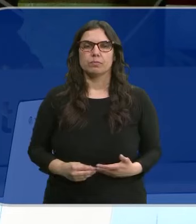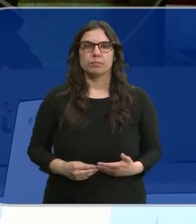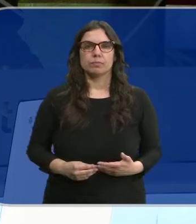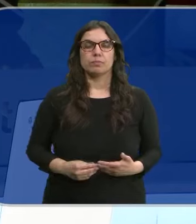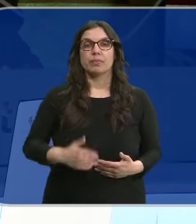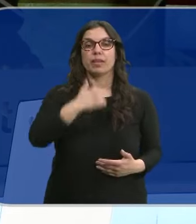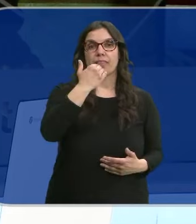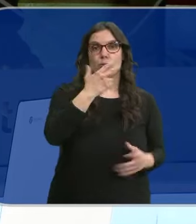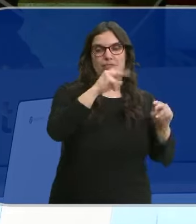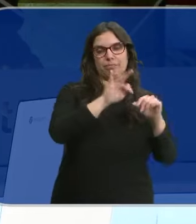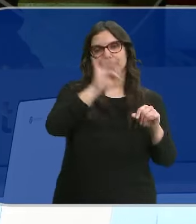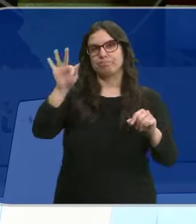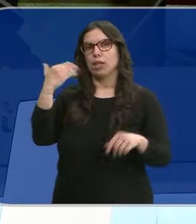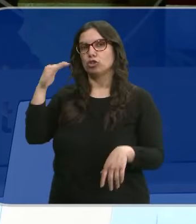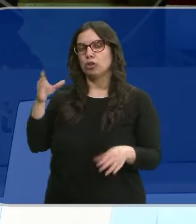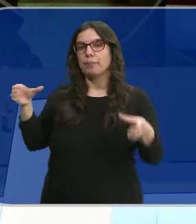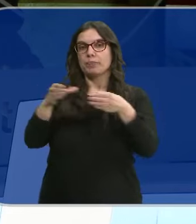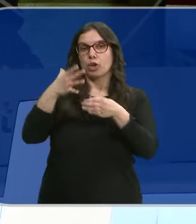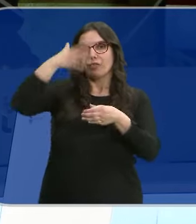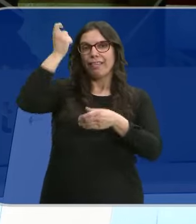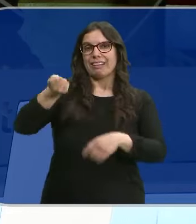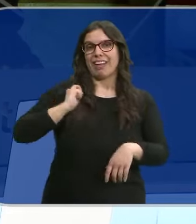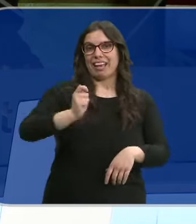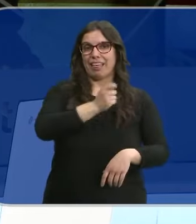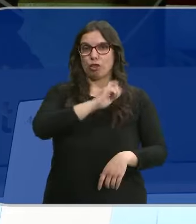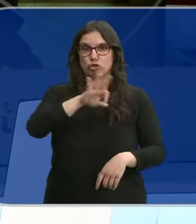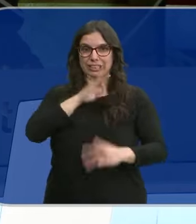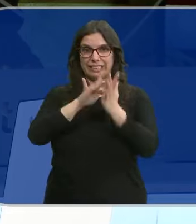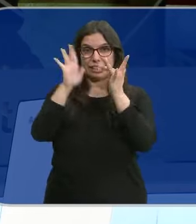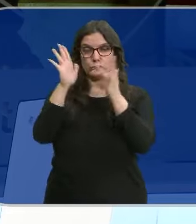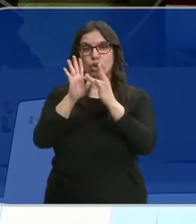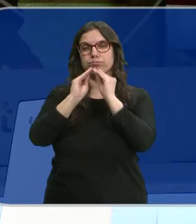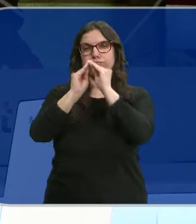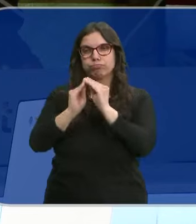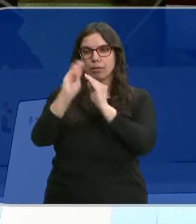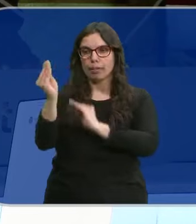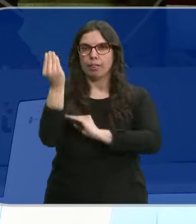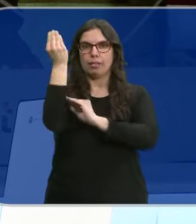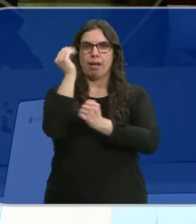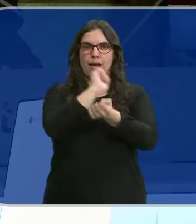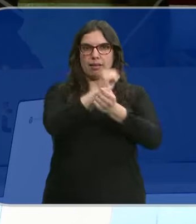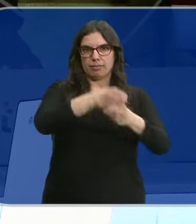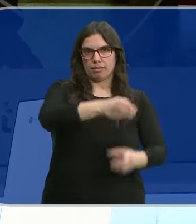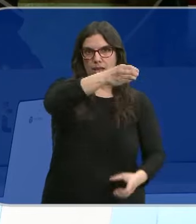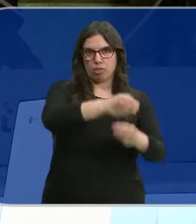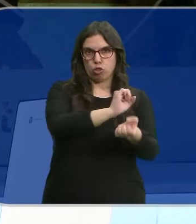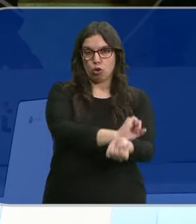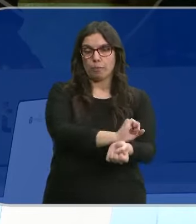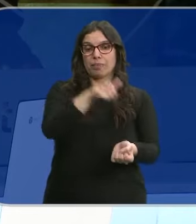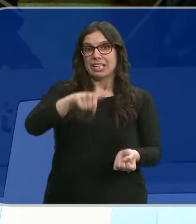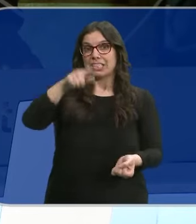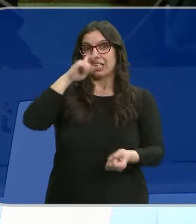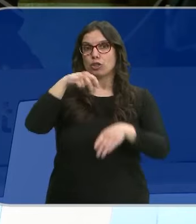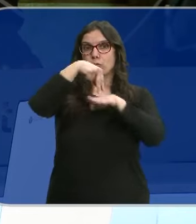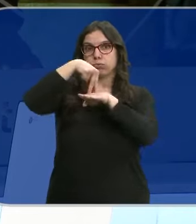Y de Zamora a Soria la cofradía de la flagelación del Señor acaba de restaurar la imagen de Jesús atado a la columna que este año va a